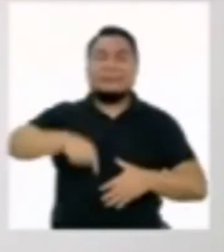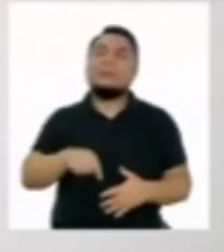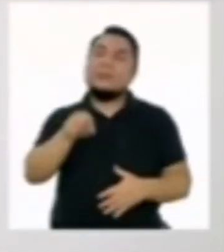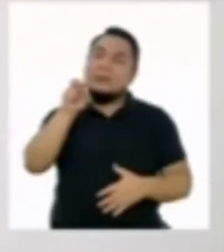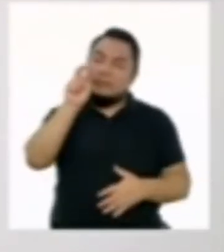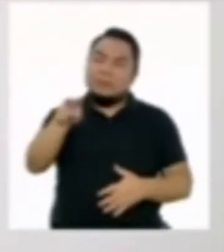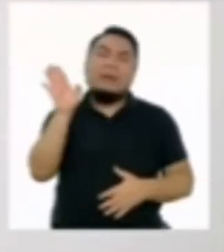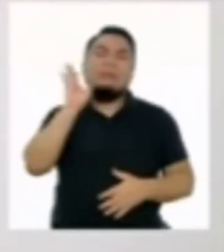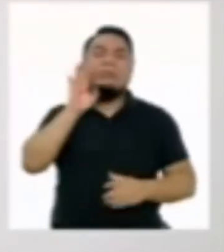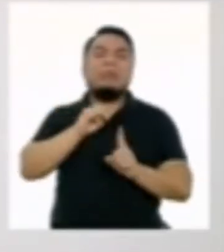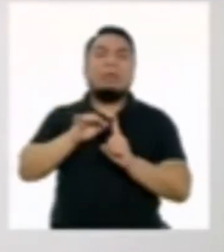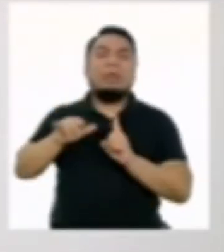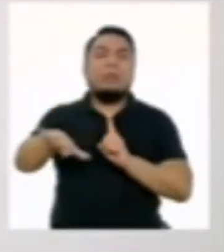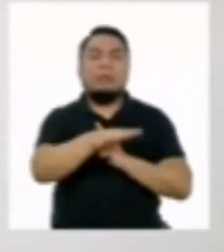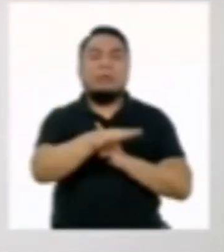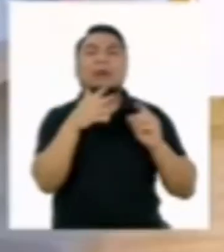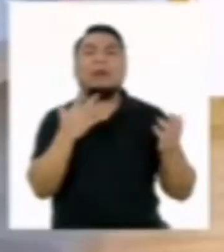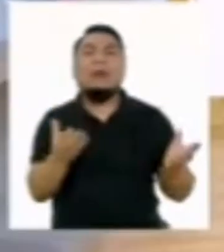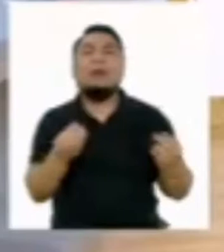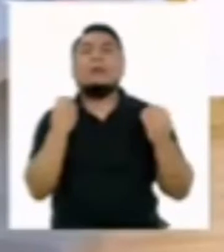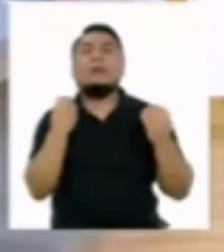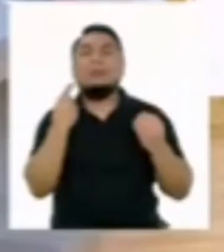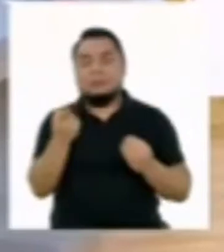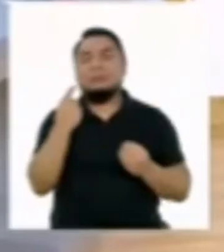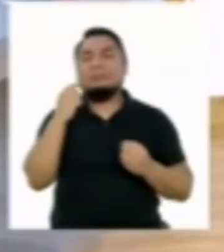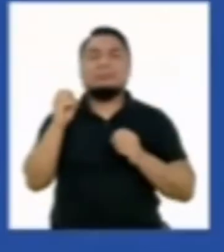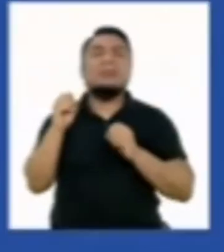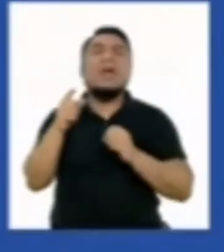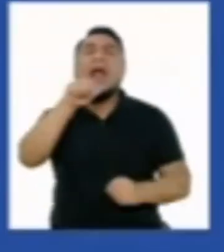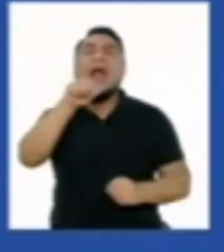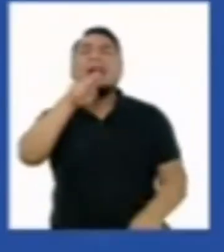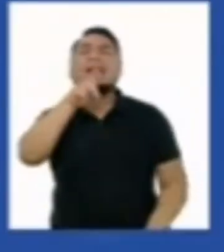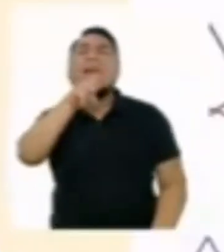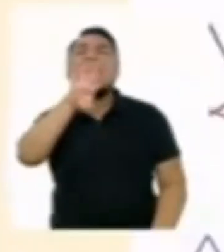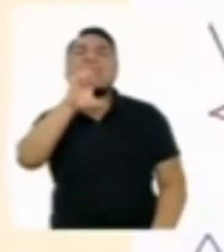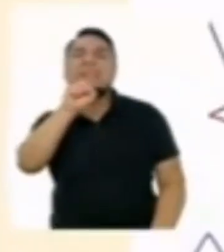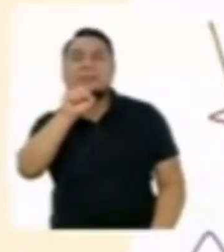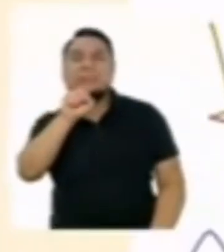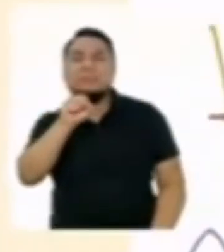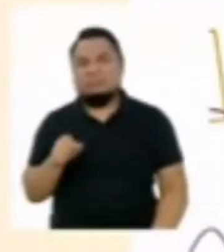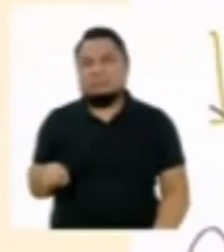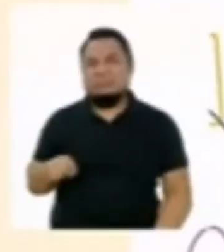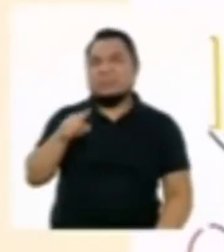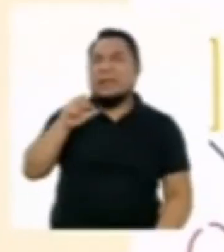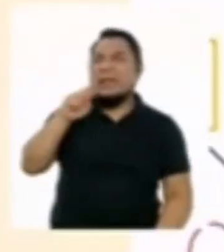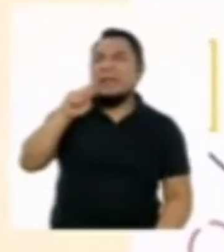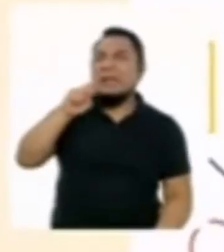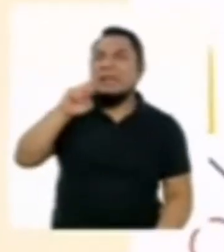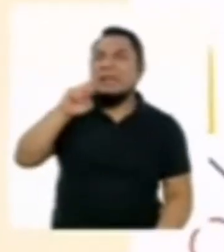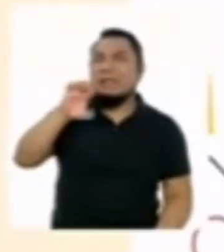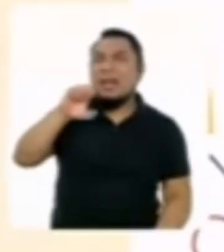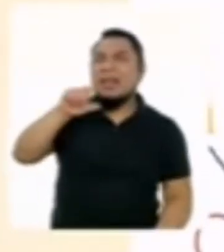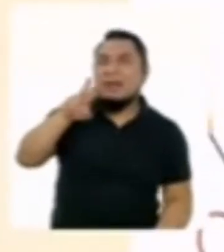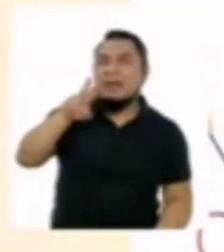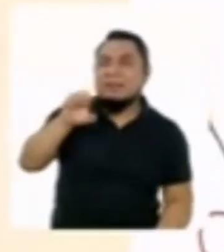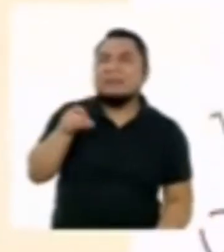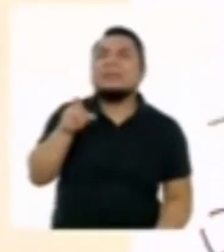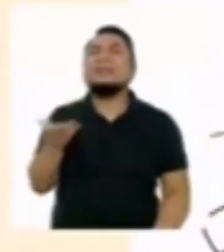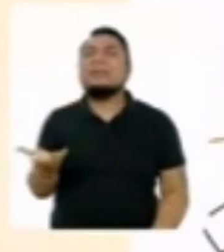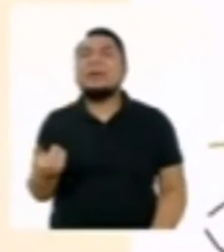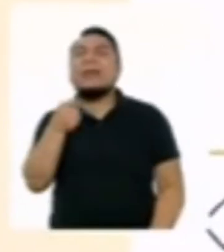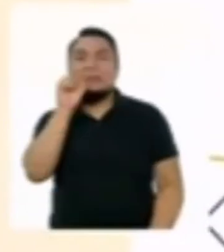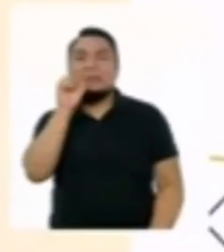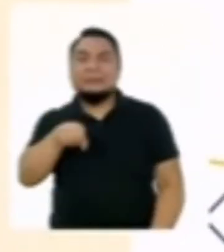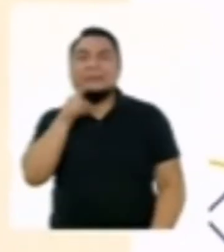la contaminación producida por relaves. ¿Rela qué? Los relaves son los desechos de la